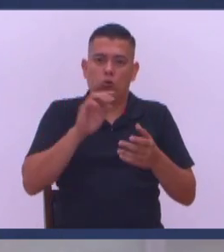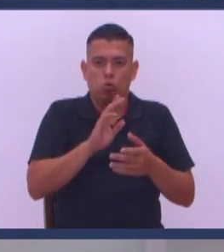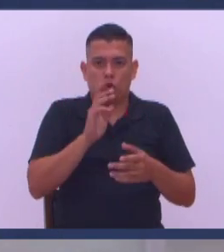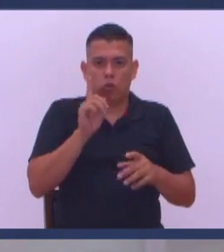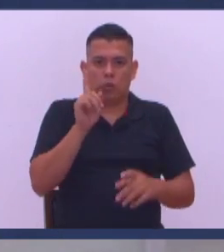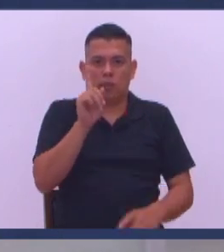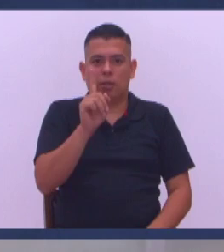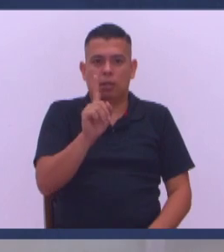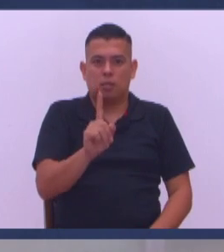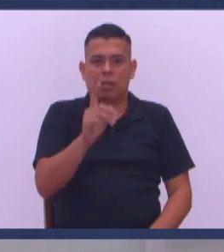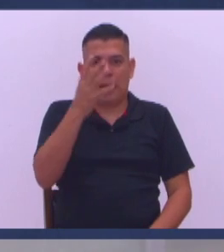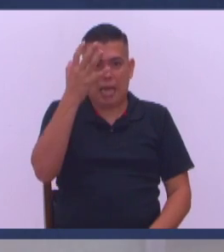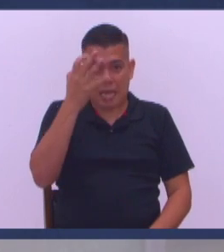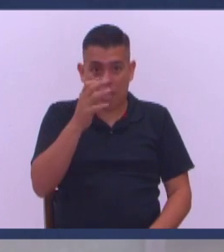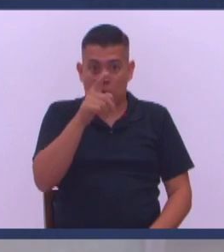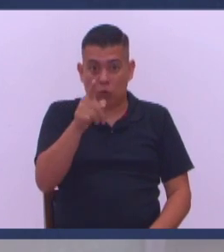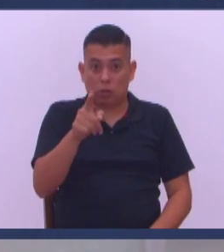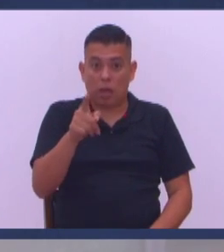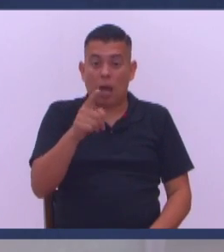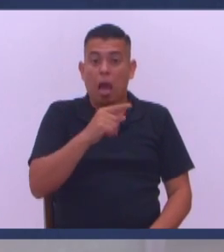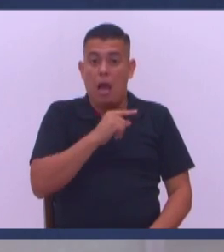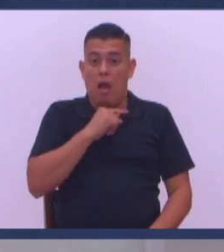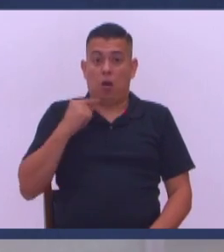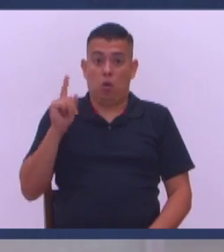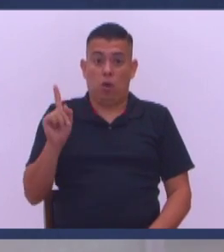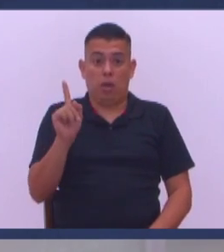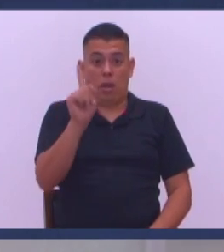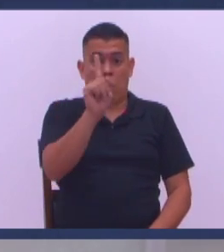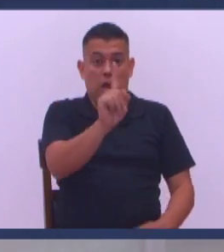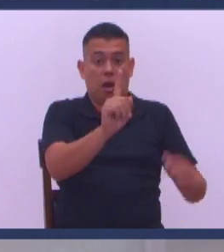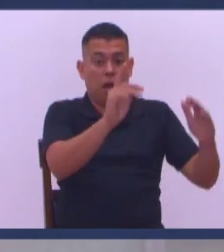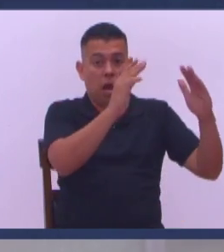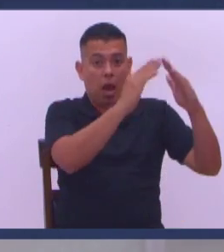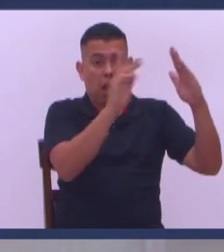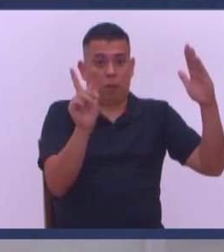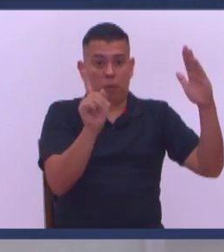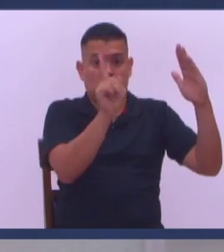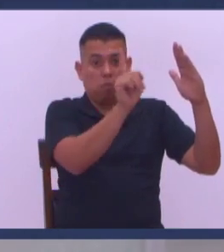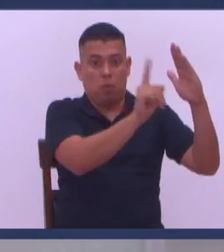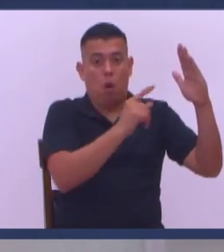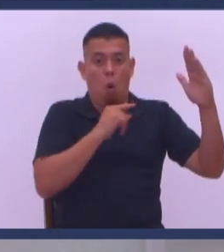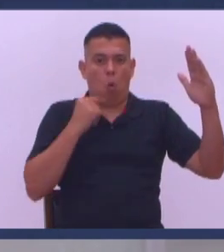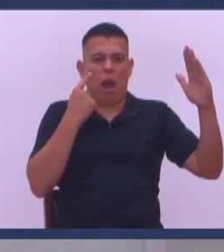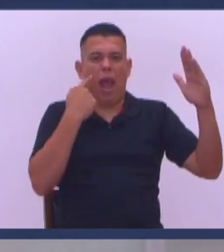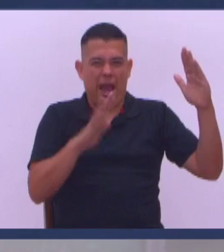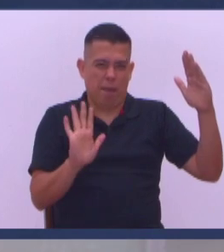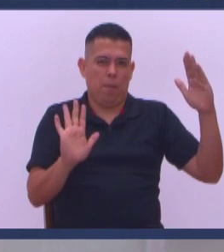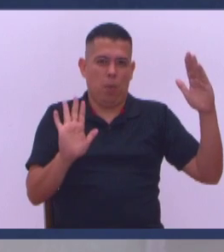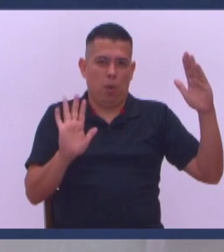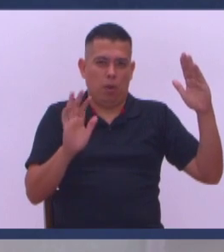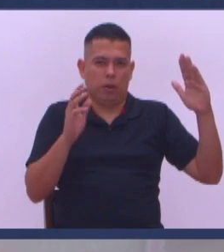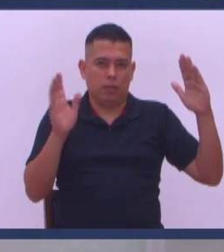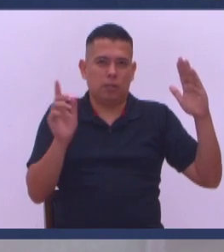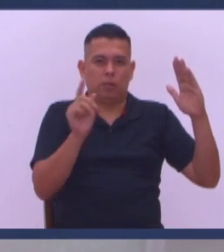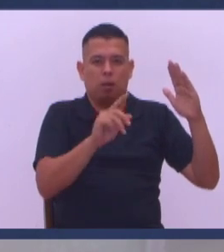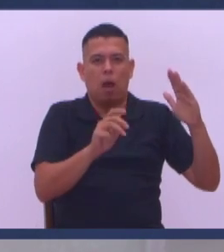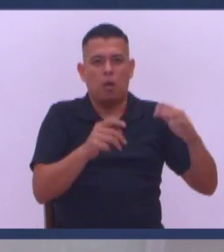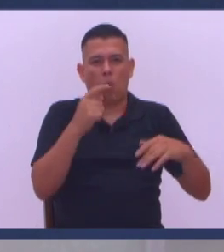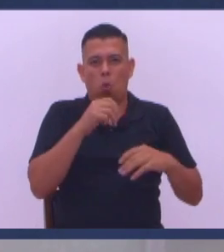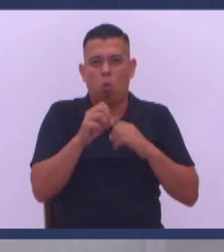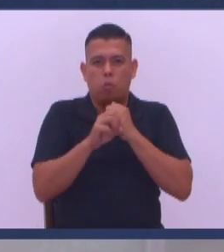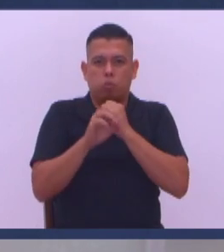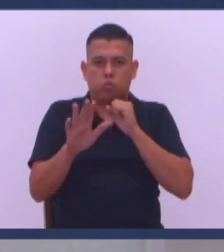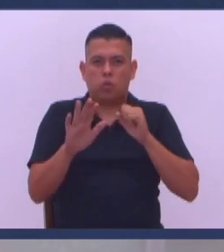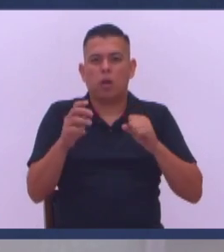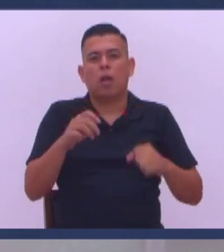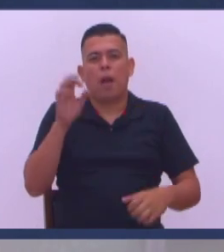domicilio Son aquellos que creen Que el cura Tiene que llegar al rancho A darle la misa El otro día Yo vi esa publicación Casi me da cólera Porque también